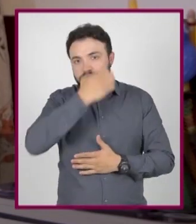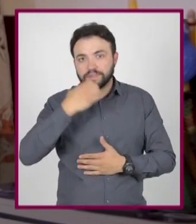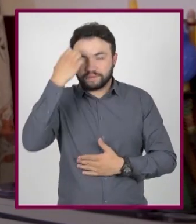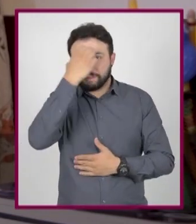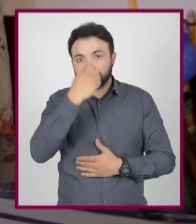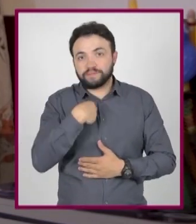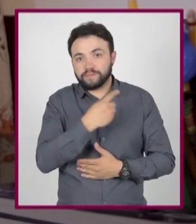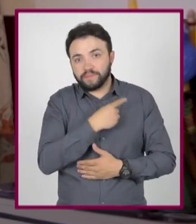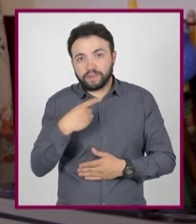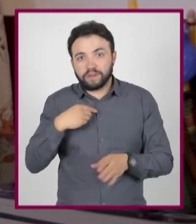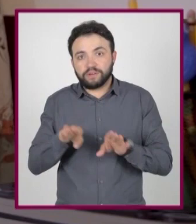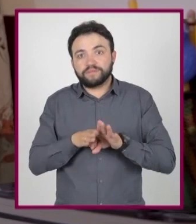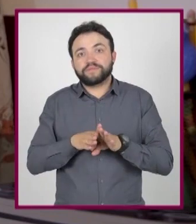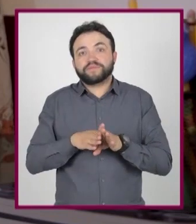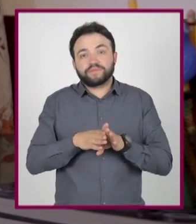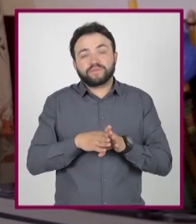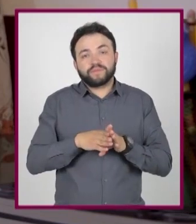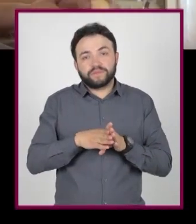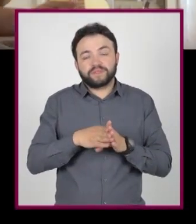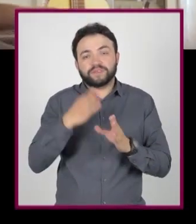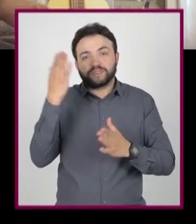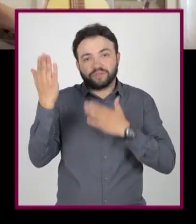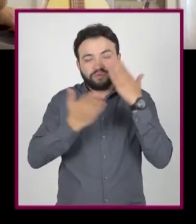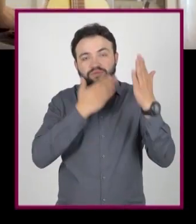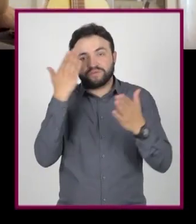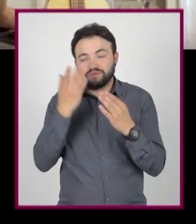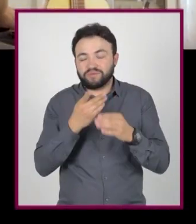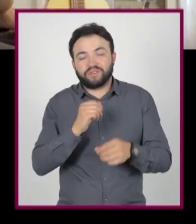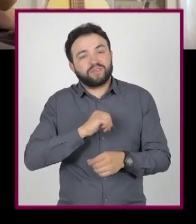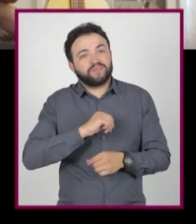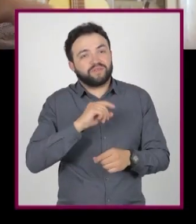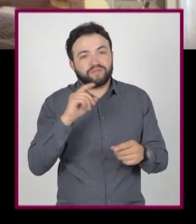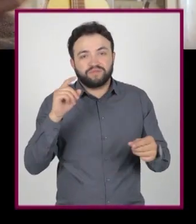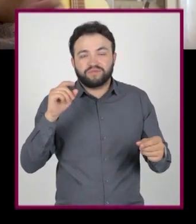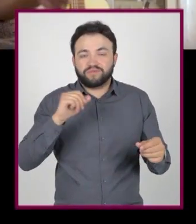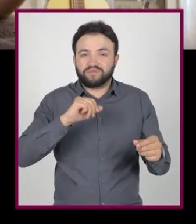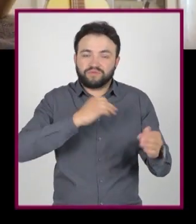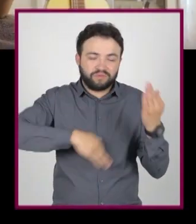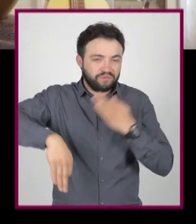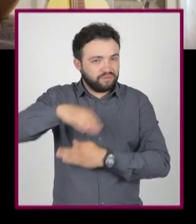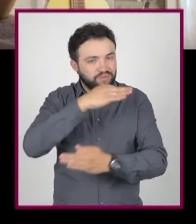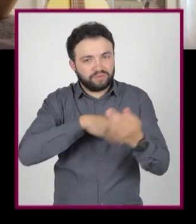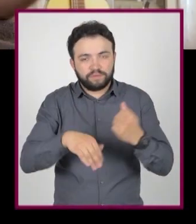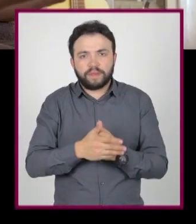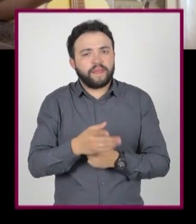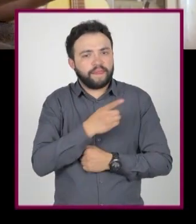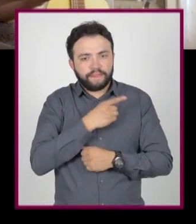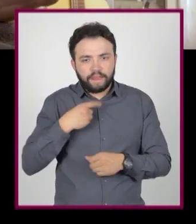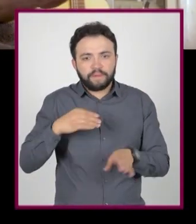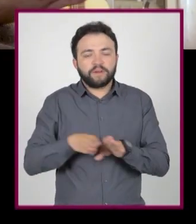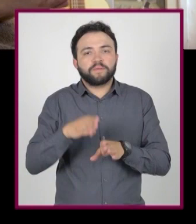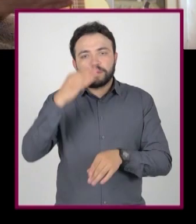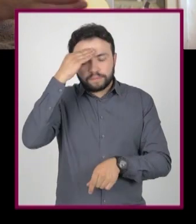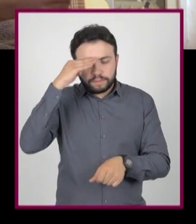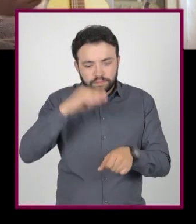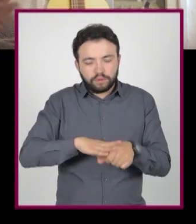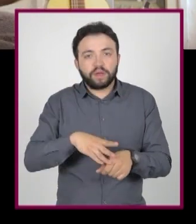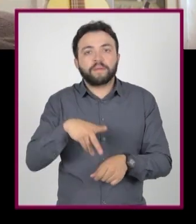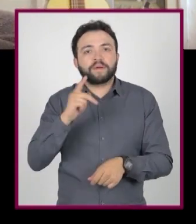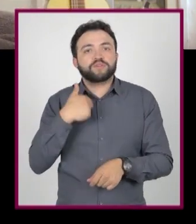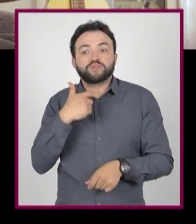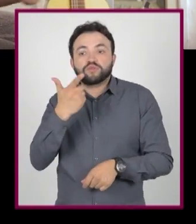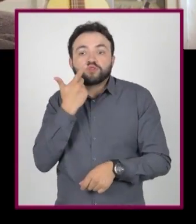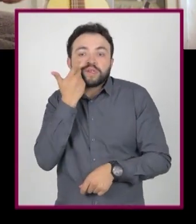voy a poner a estudiar todas las biografías que pueda. No, recuerda que debe hacerse con conciencia de causa. No se trata de